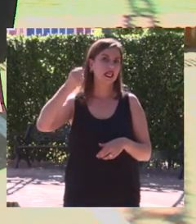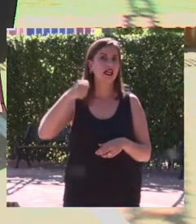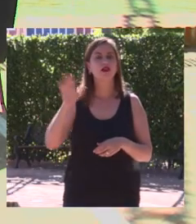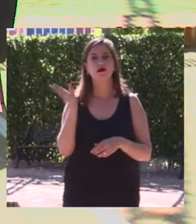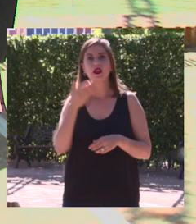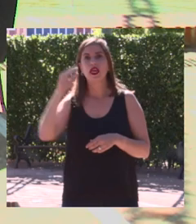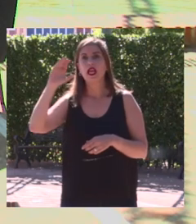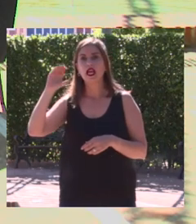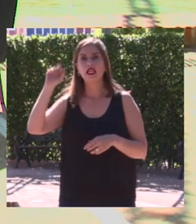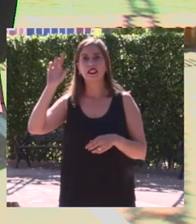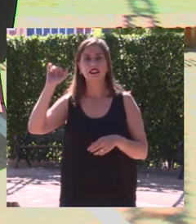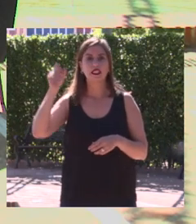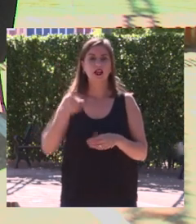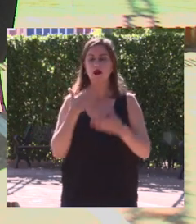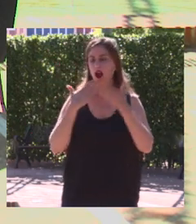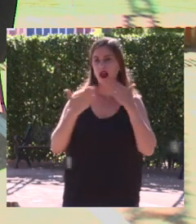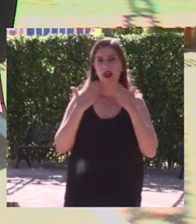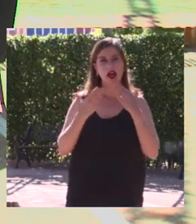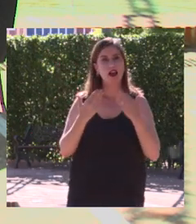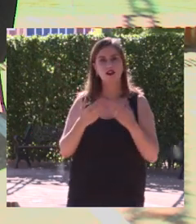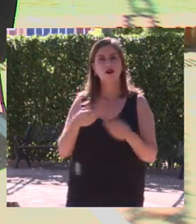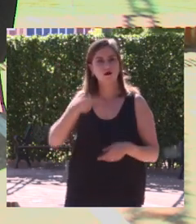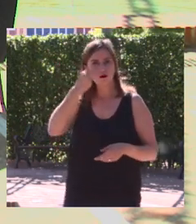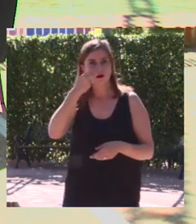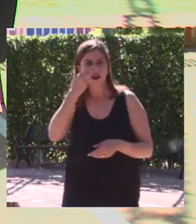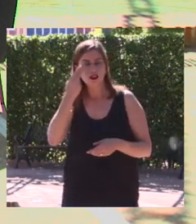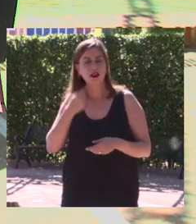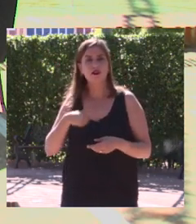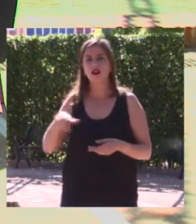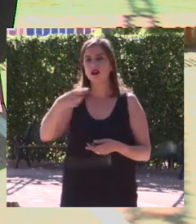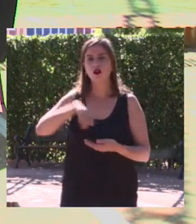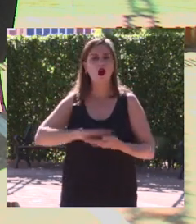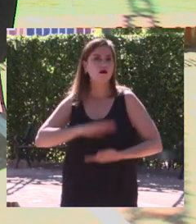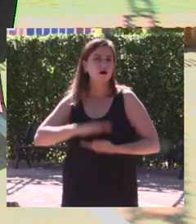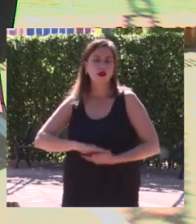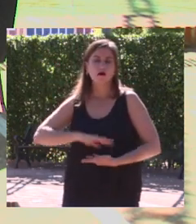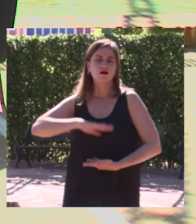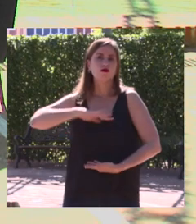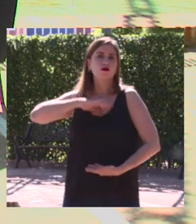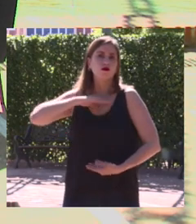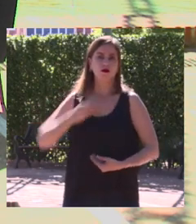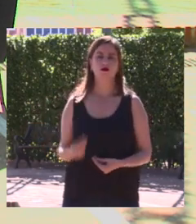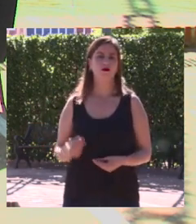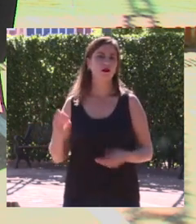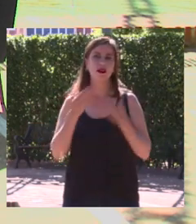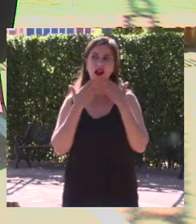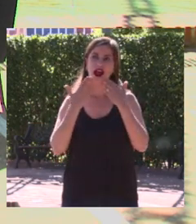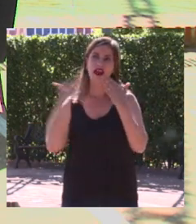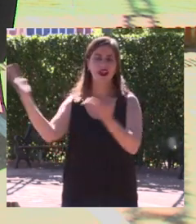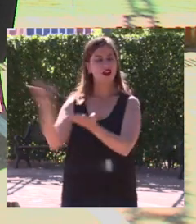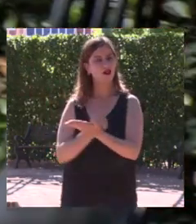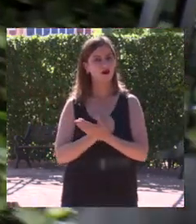diálogo ameno, interesante y que nos haga crecer a todos como personas y como sociedad. Muchísimas gracias.